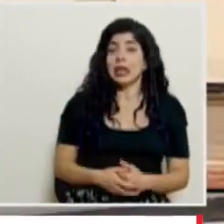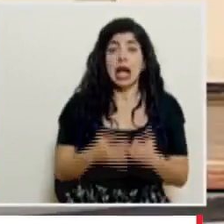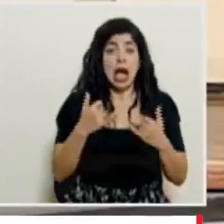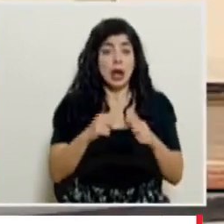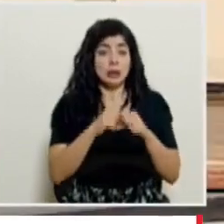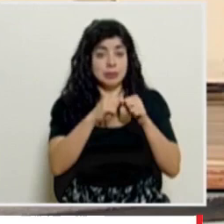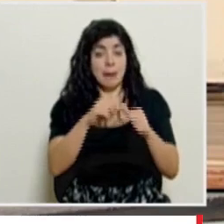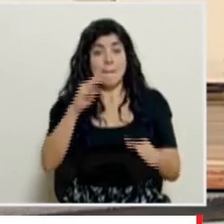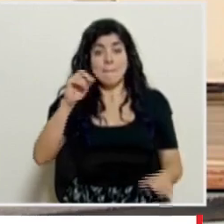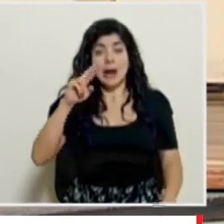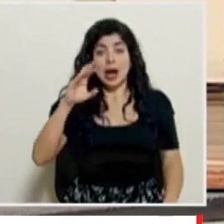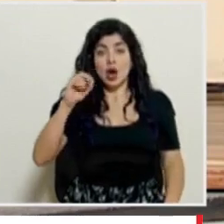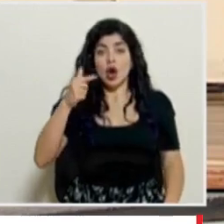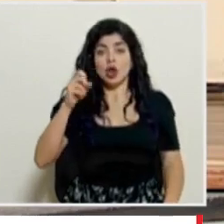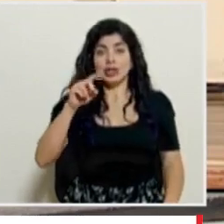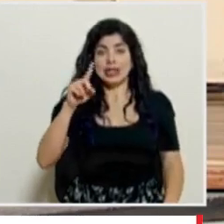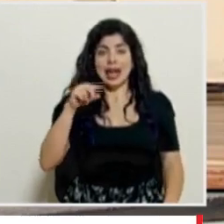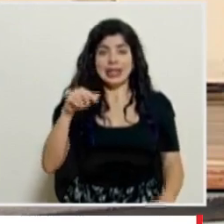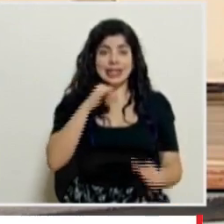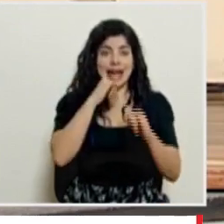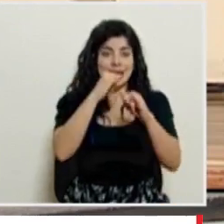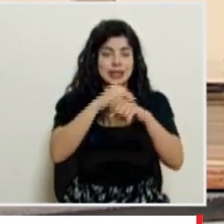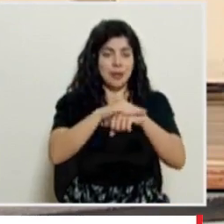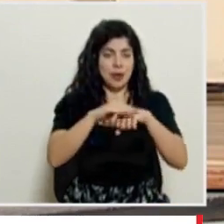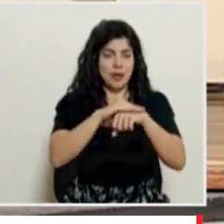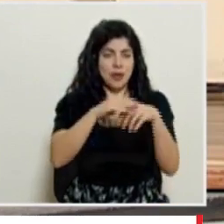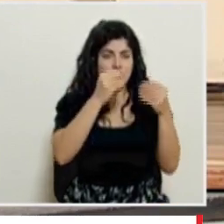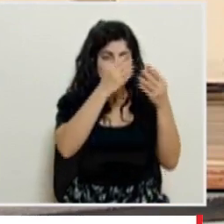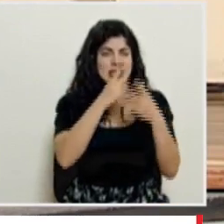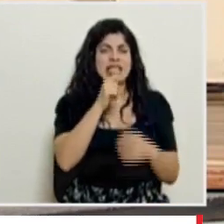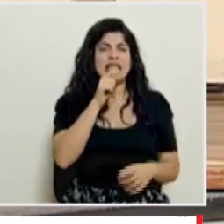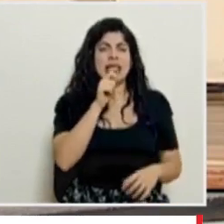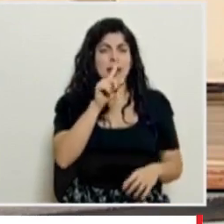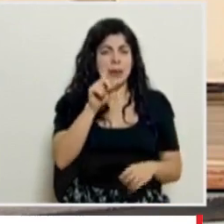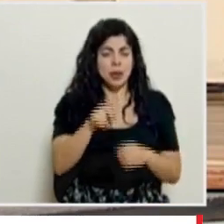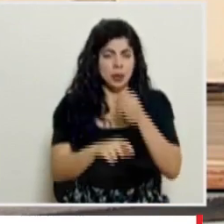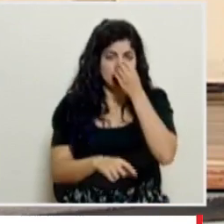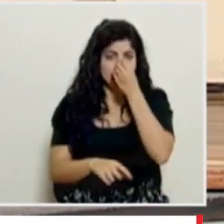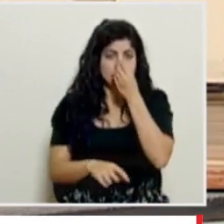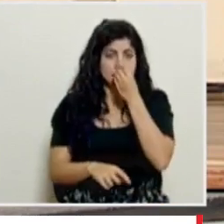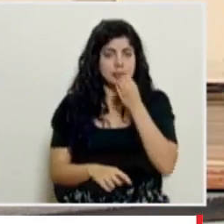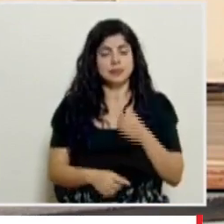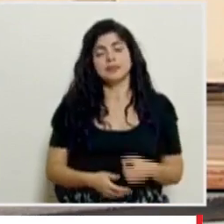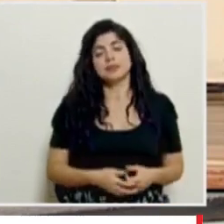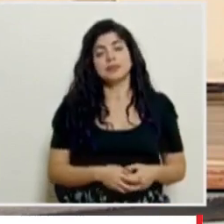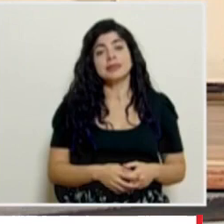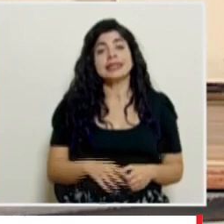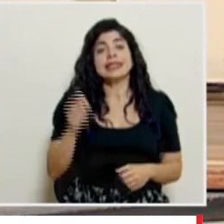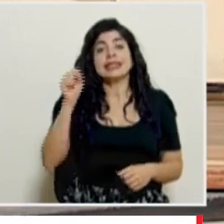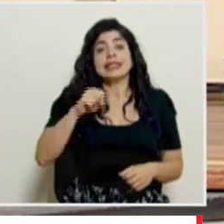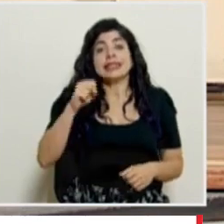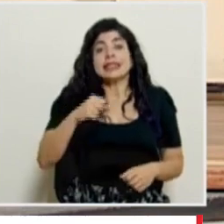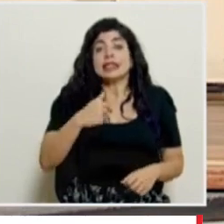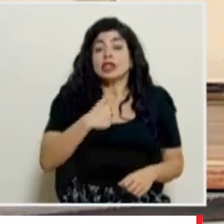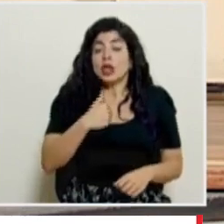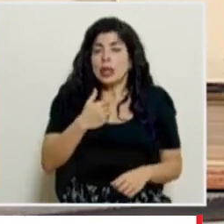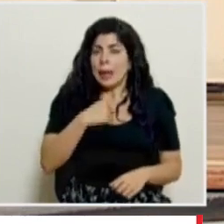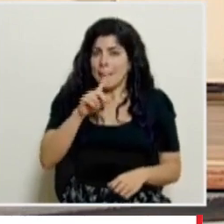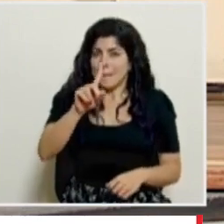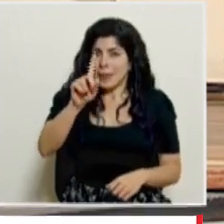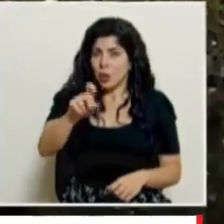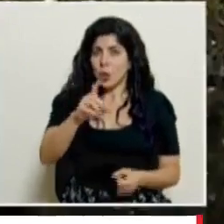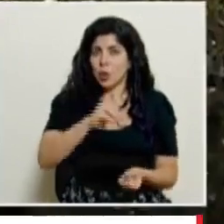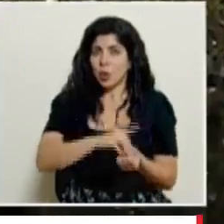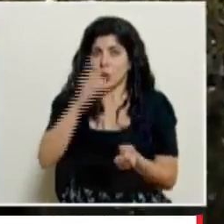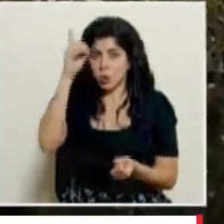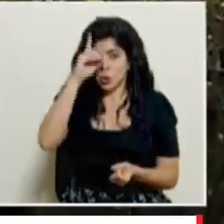continuamos con Marco González de la Extra por favor indicar a quien estaría dirigida su consulta tengo una consulta